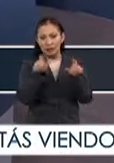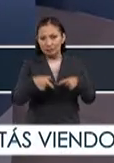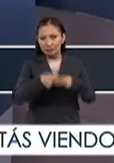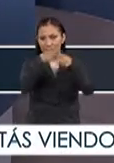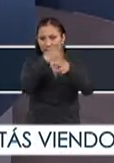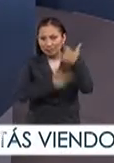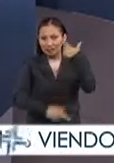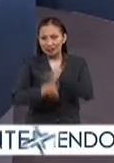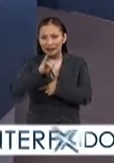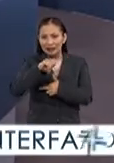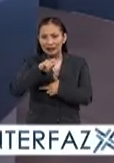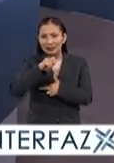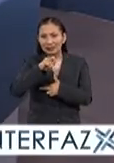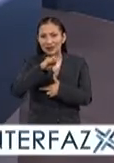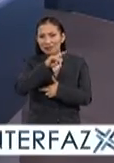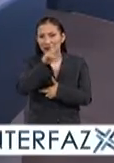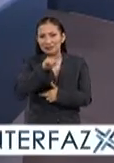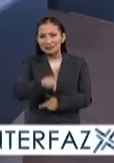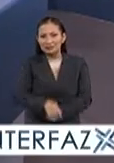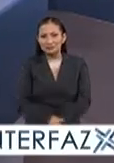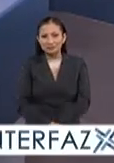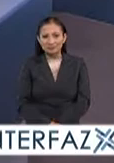Una pausa, regresamos. Esto es Interfaz.